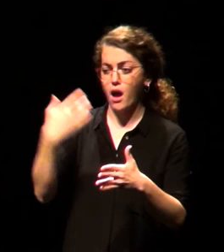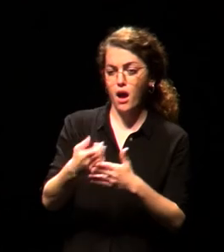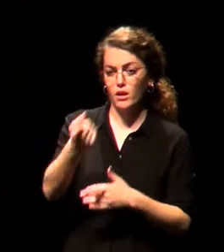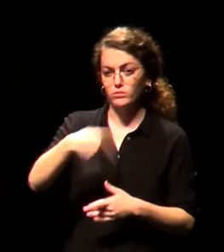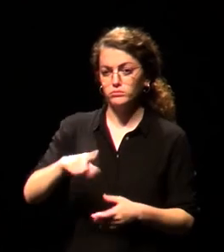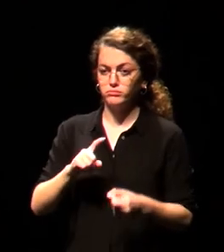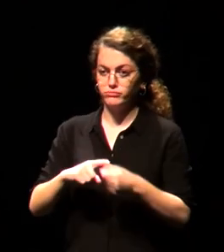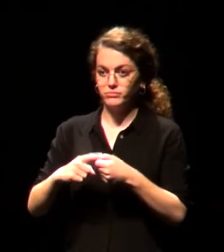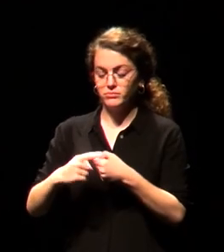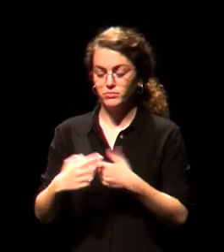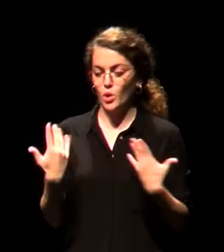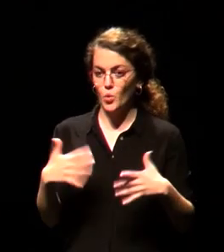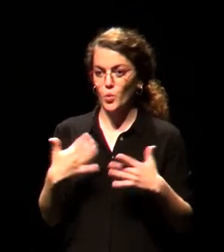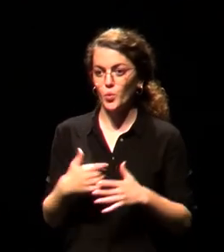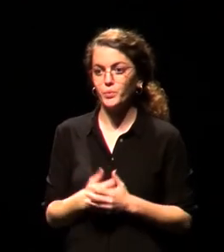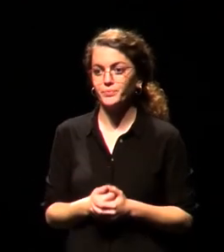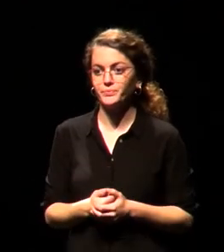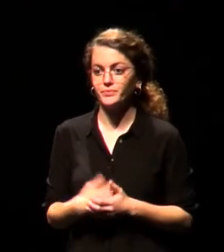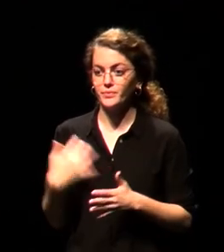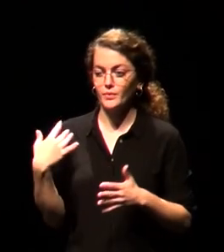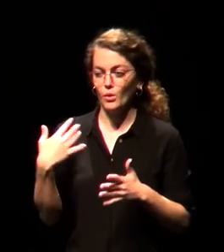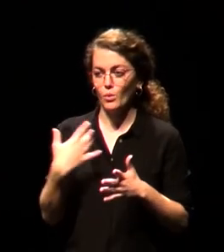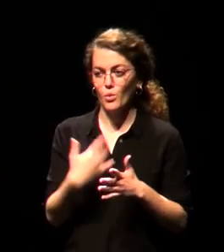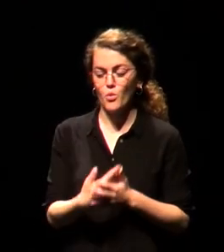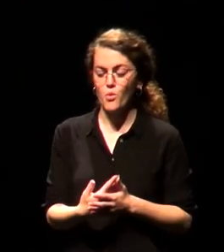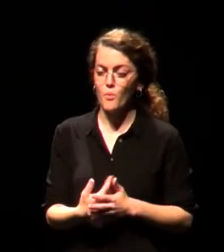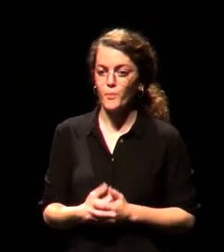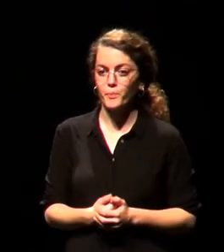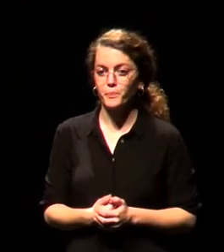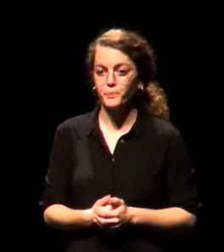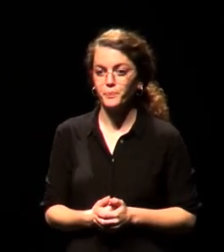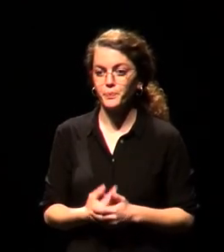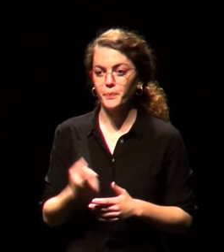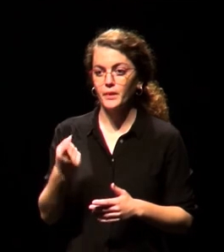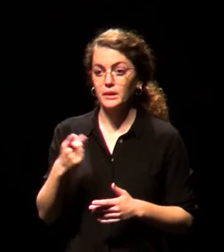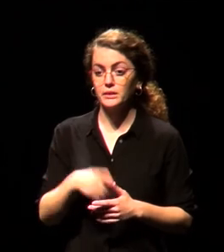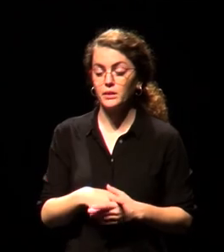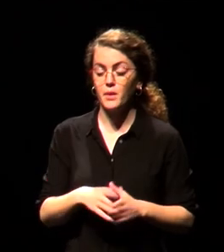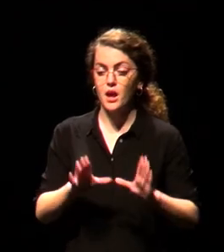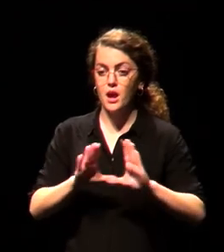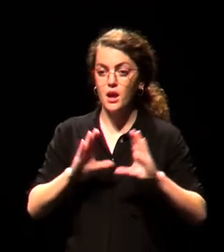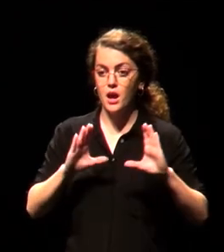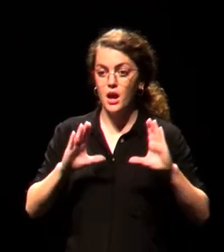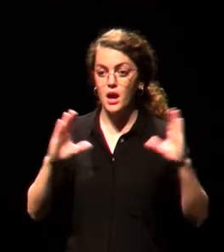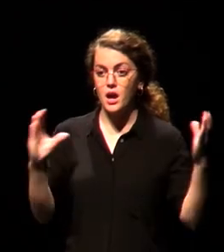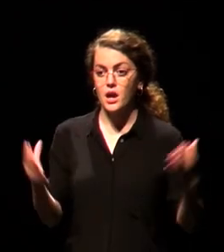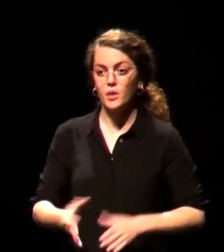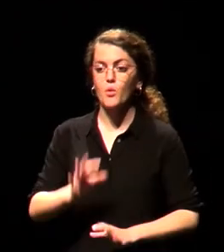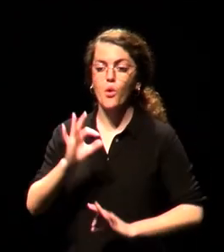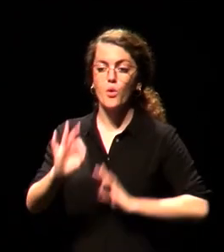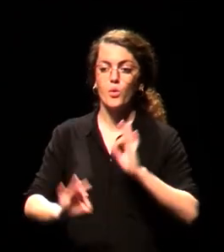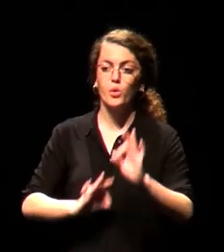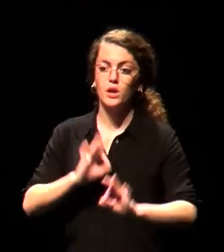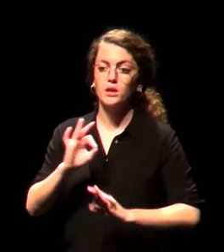se dice pronto, la década prodigiosa de las artes escénicas inclusivas. Y también, por supuesto, al equipo de organización y de diseño de contenidos